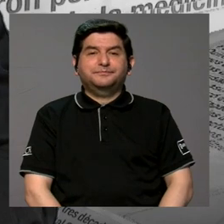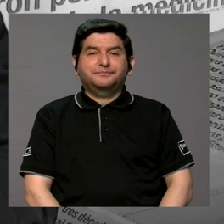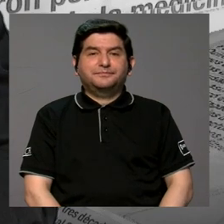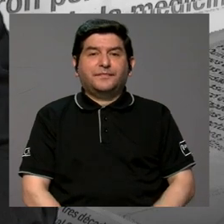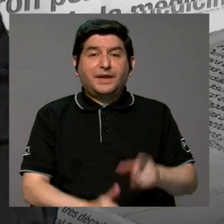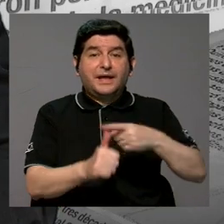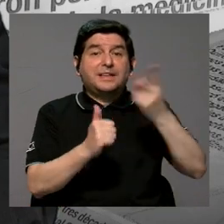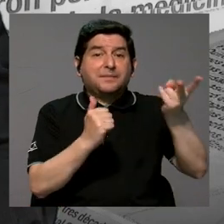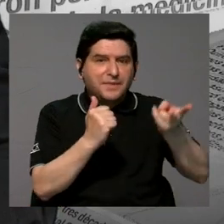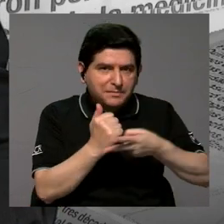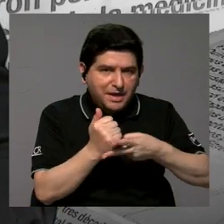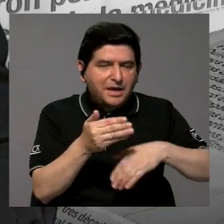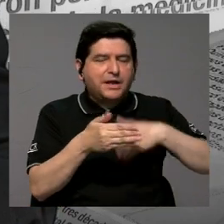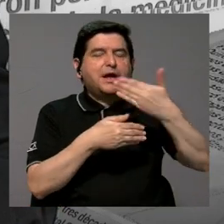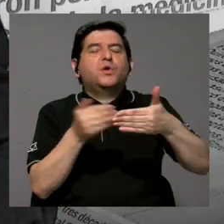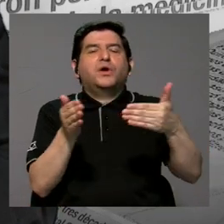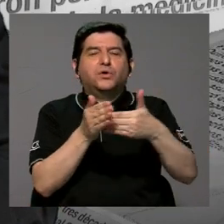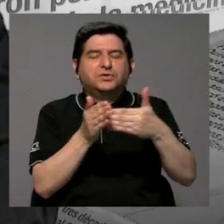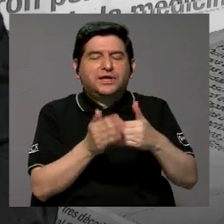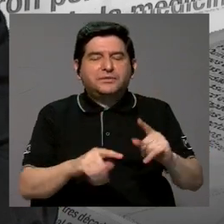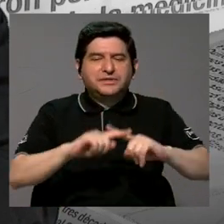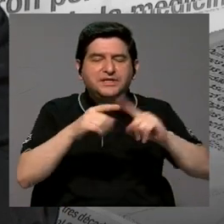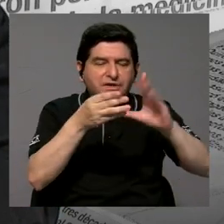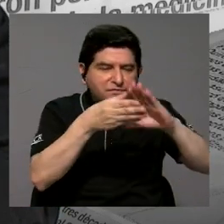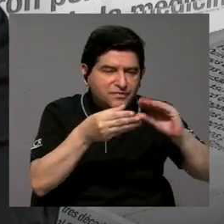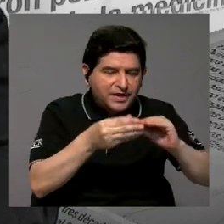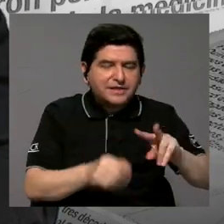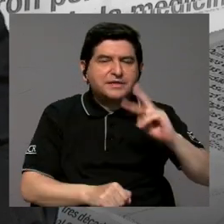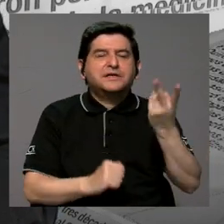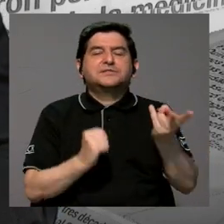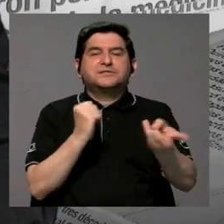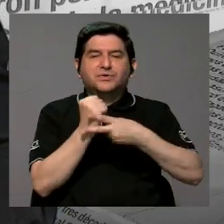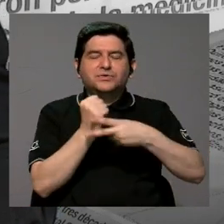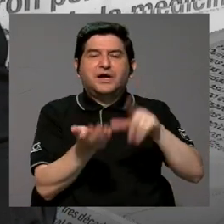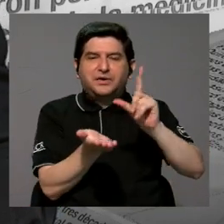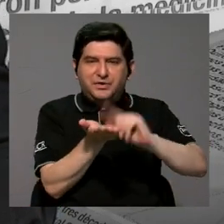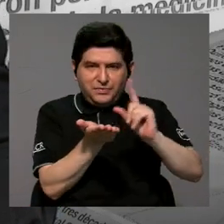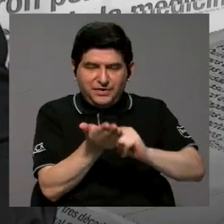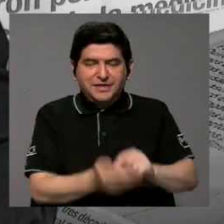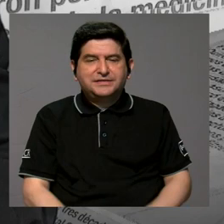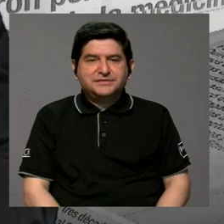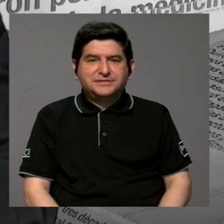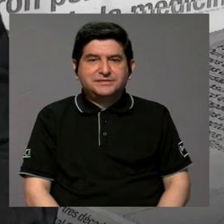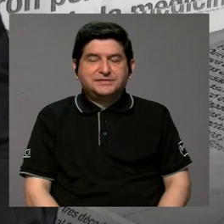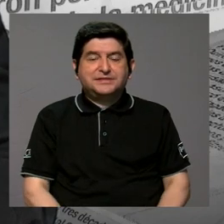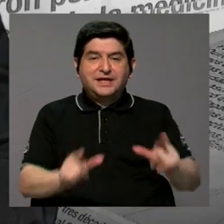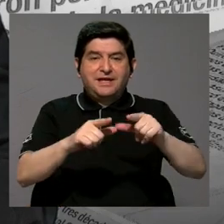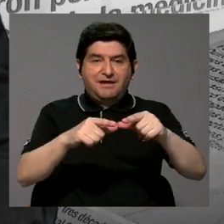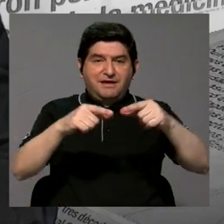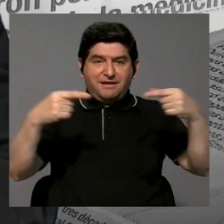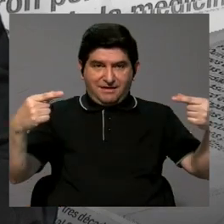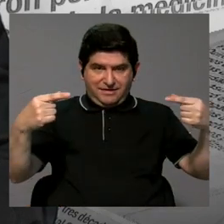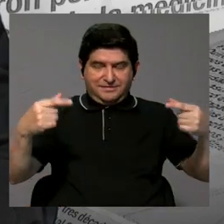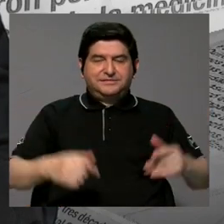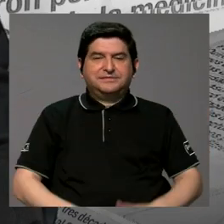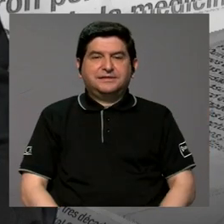en la primera vez después vuelve con observaciones y va a la segunda etcétera después en la gaceta se